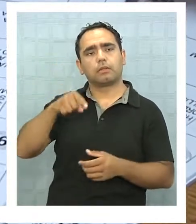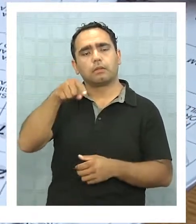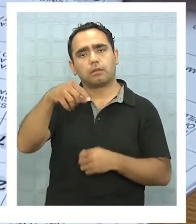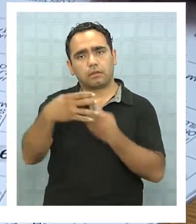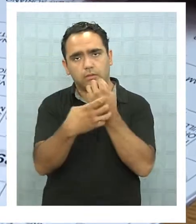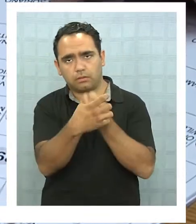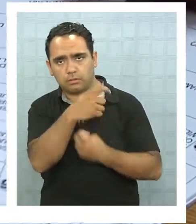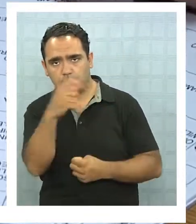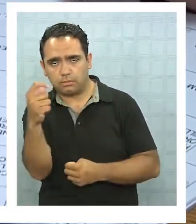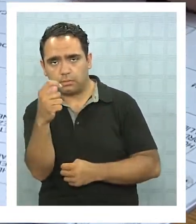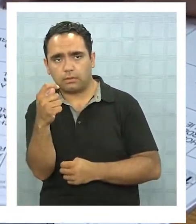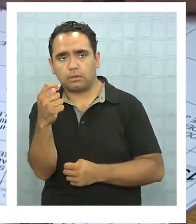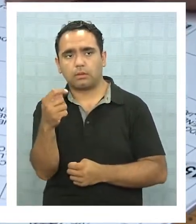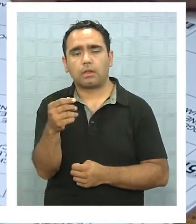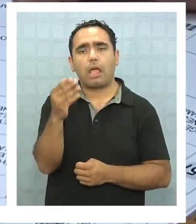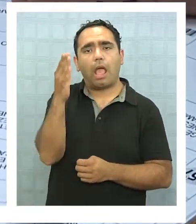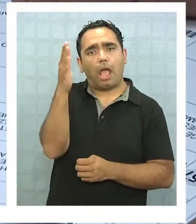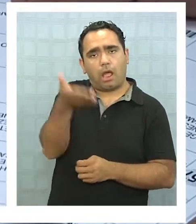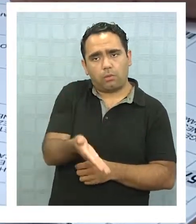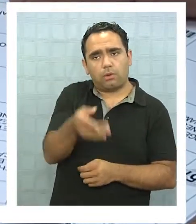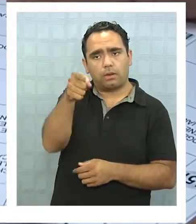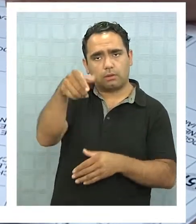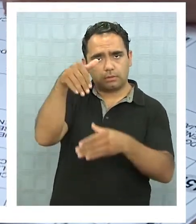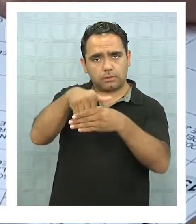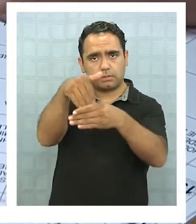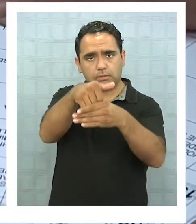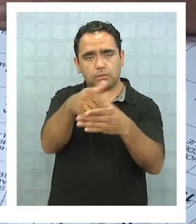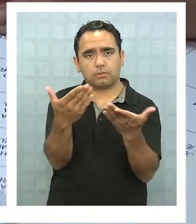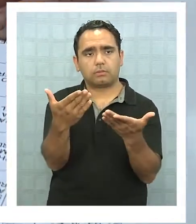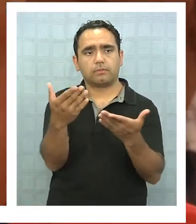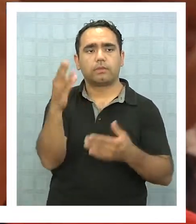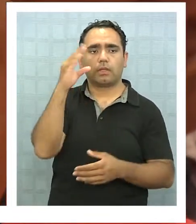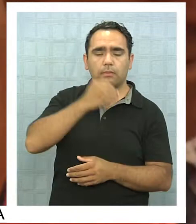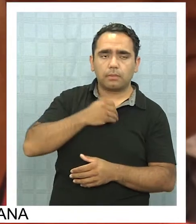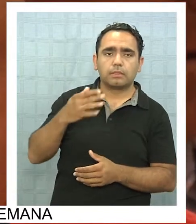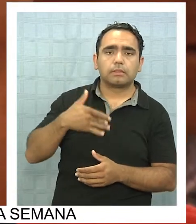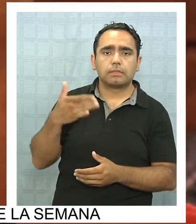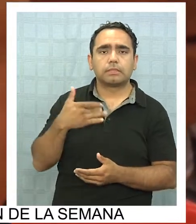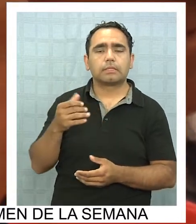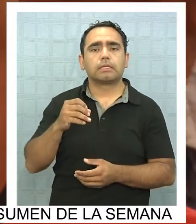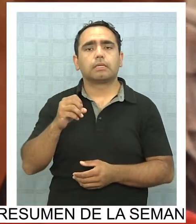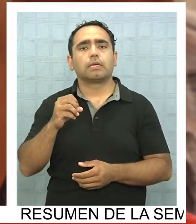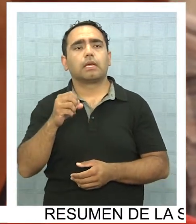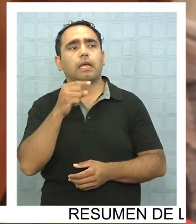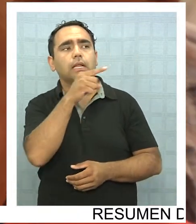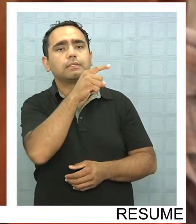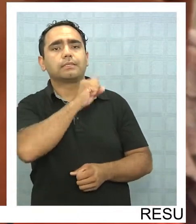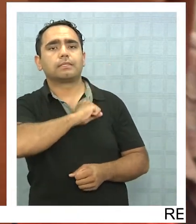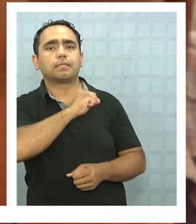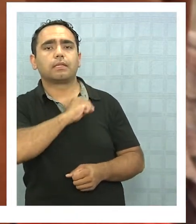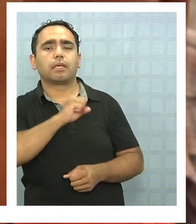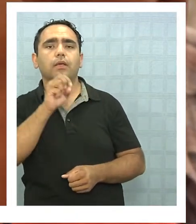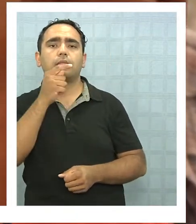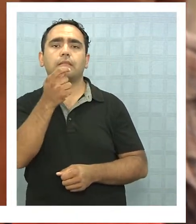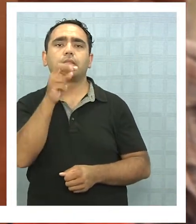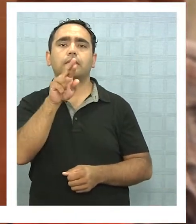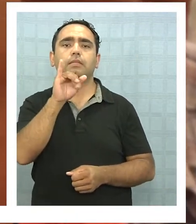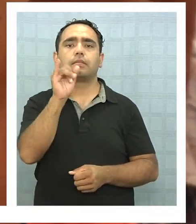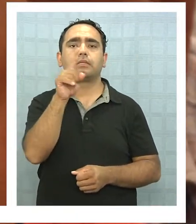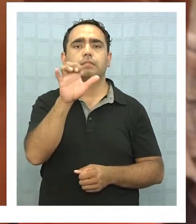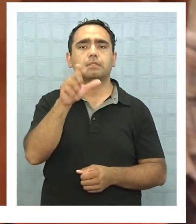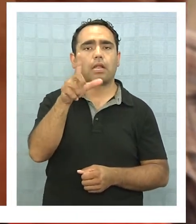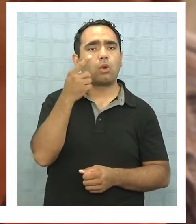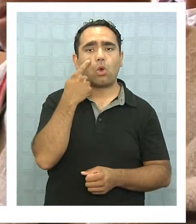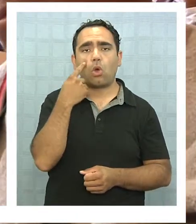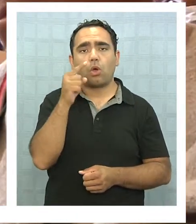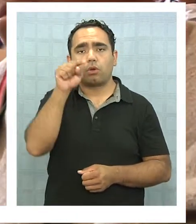Regional de Tarapacá anulara esa elección. Lamentablemente fue el Tricel en Santiago, que sin conocer la realidad